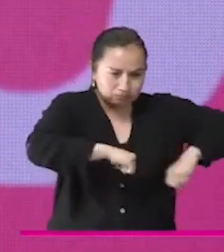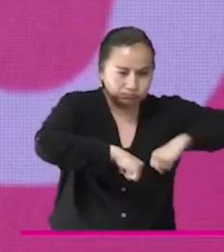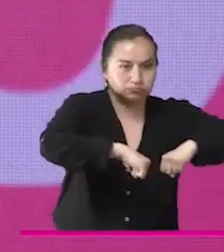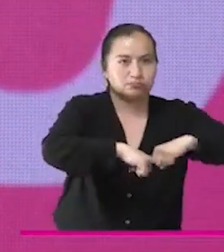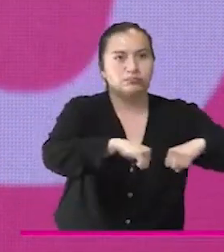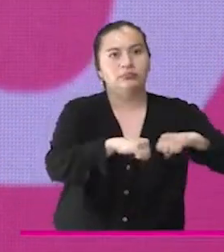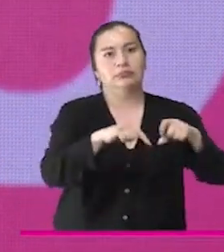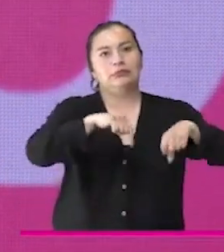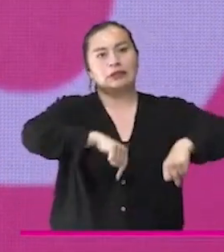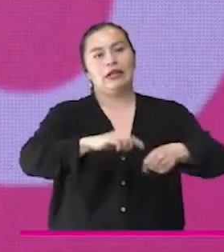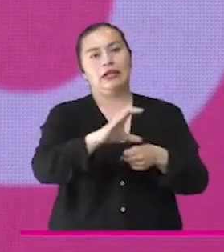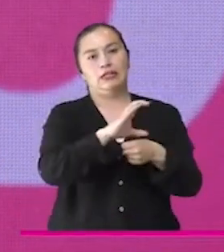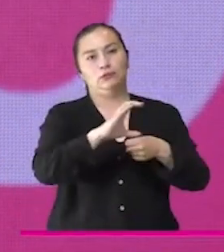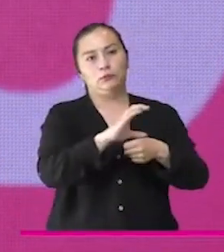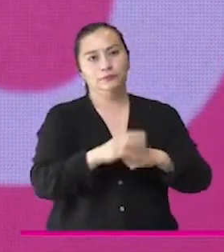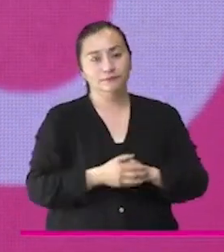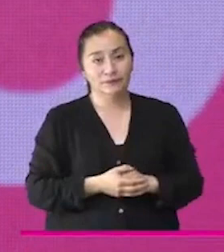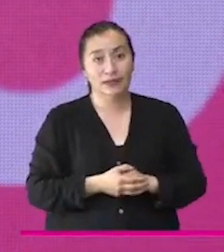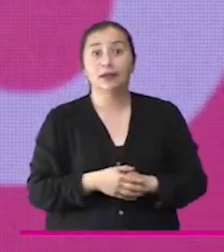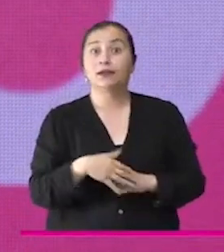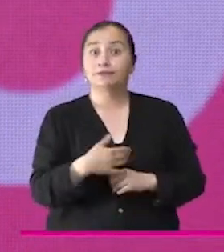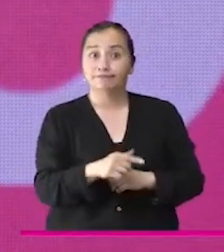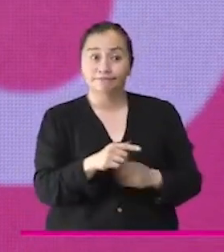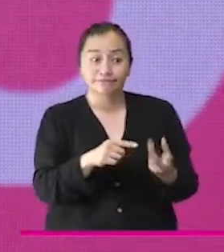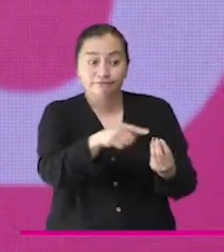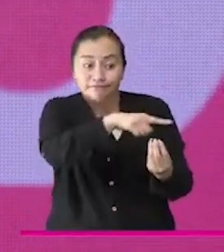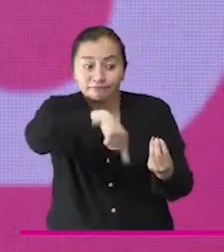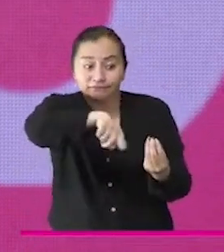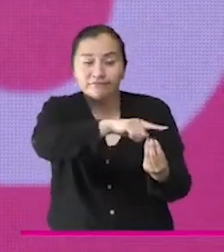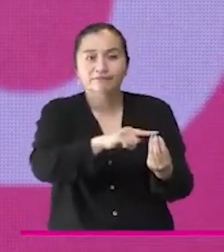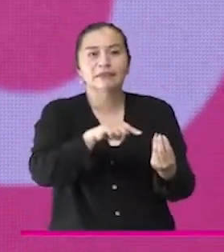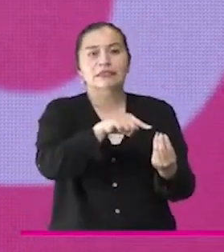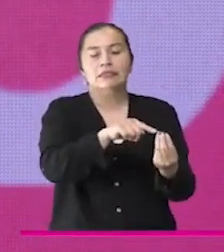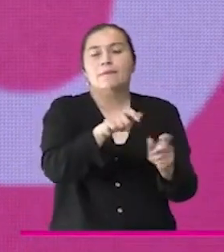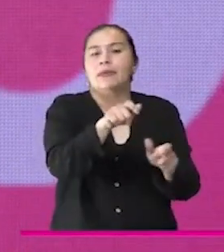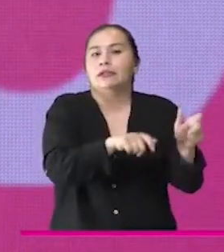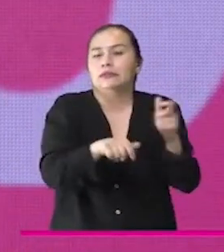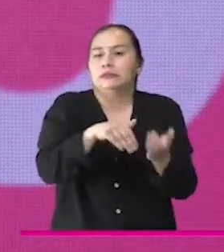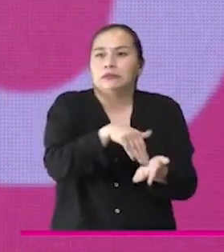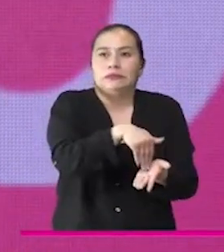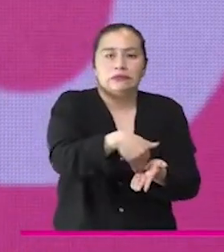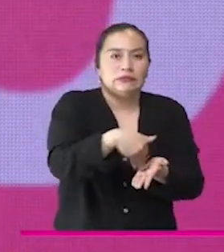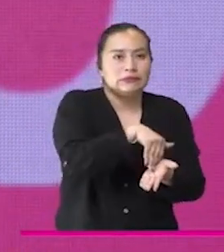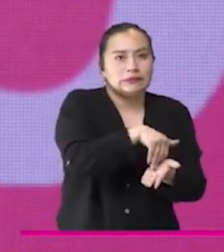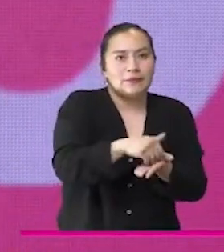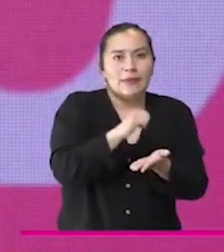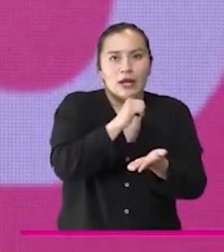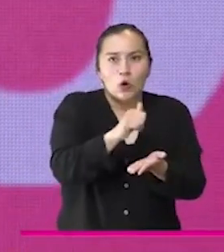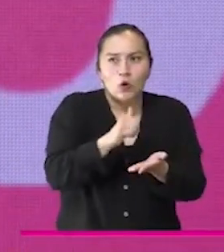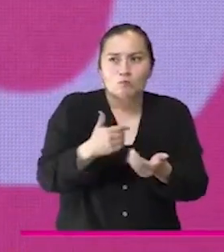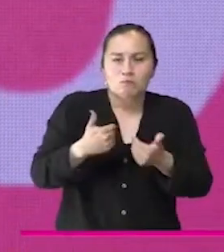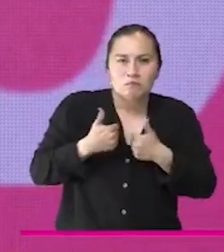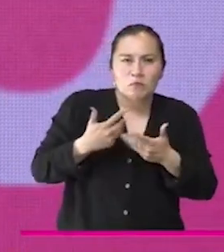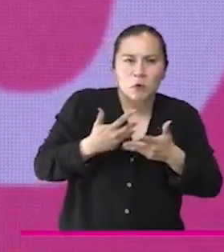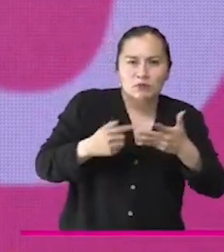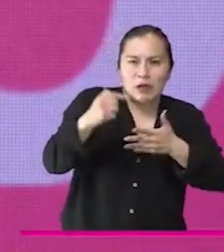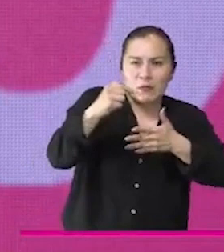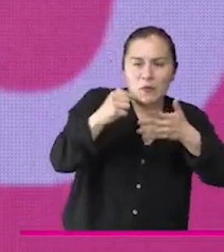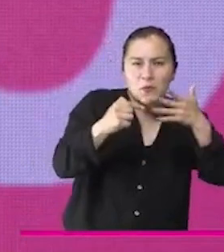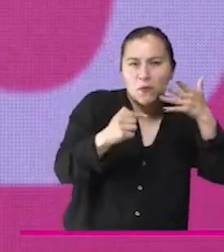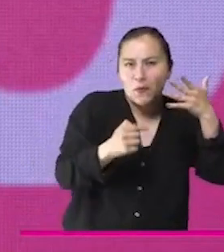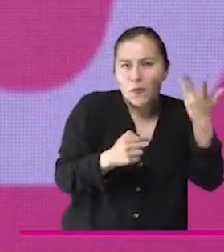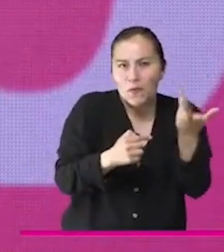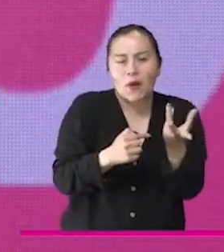que caracteriza a esta población Pacho, es la población más vulnerable de nuestra ciudad, la población que está